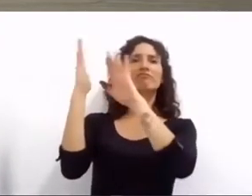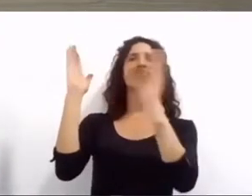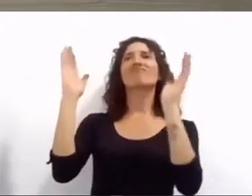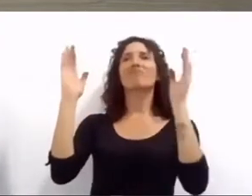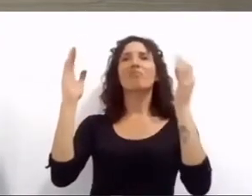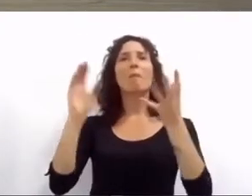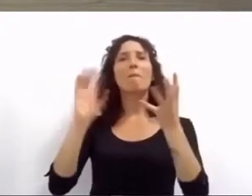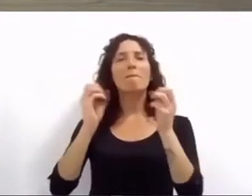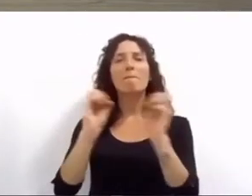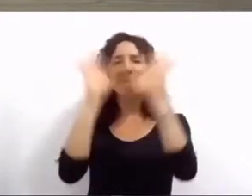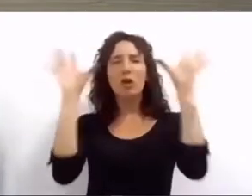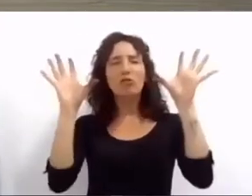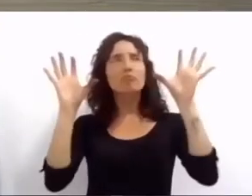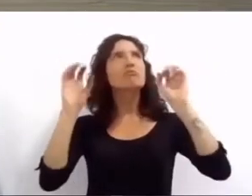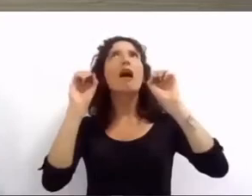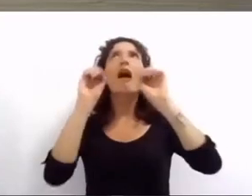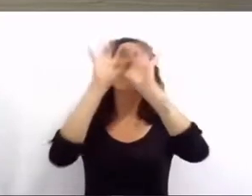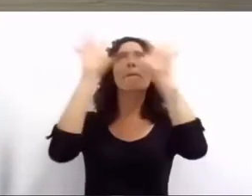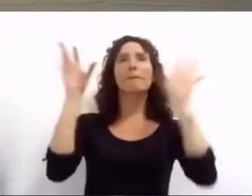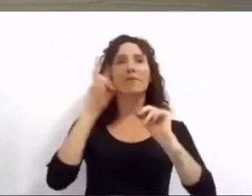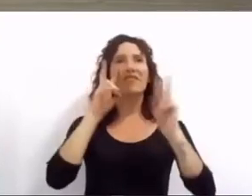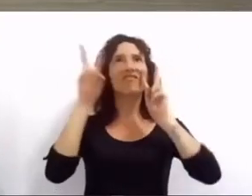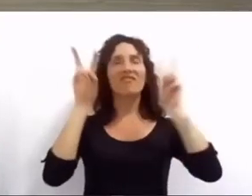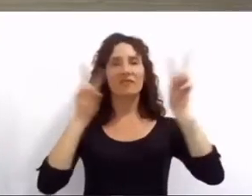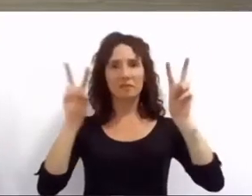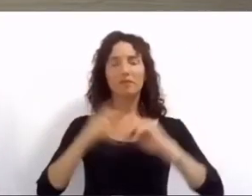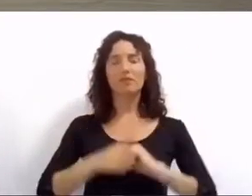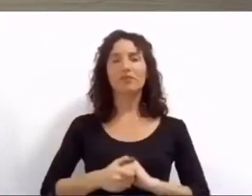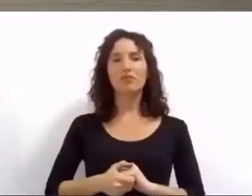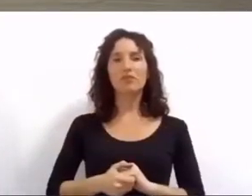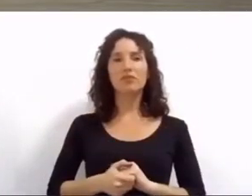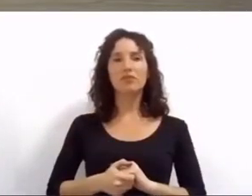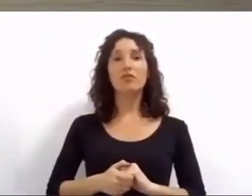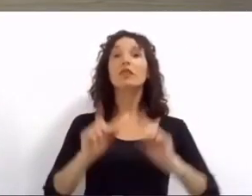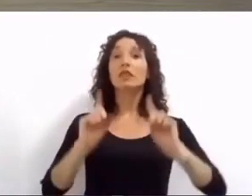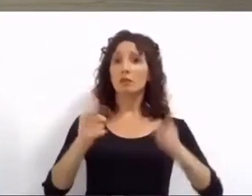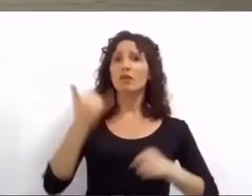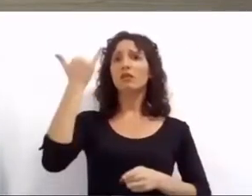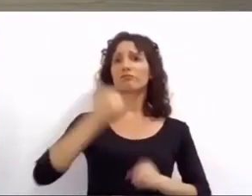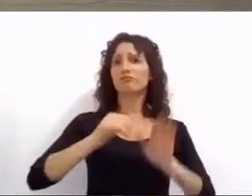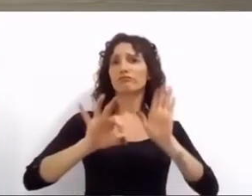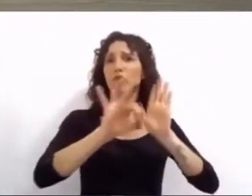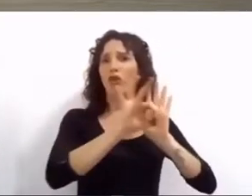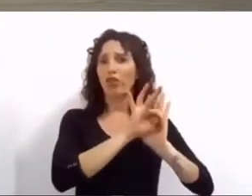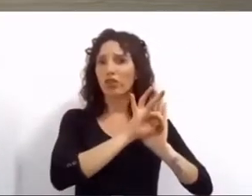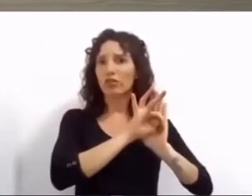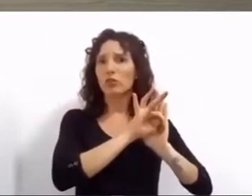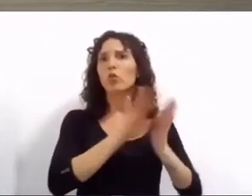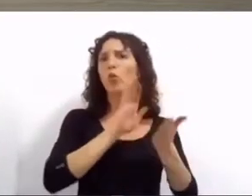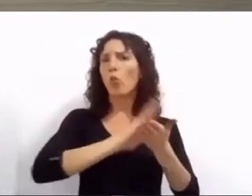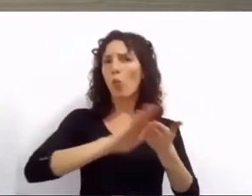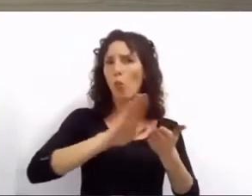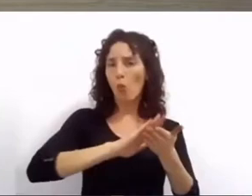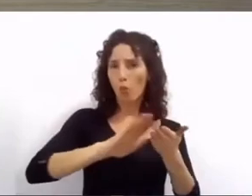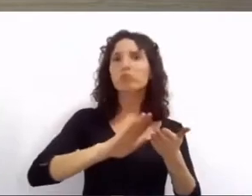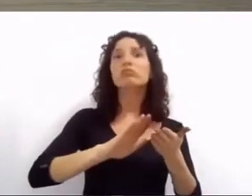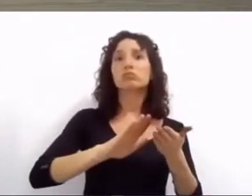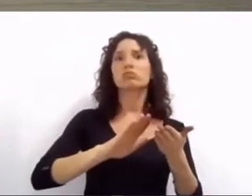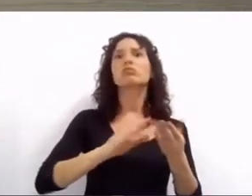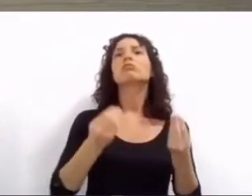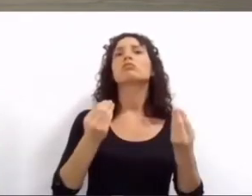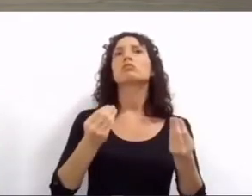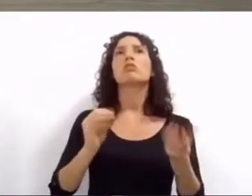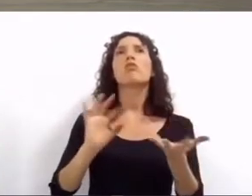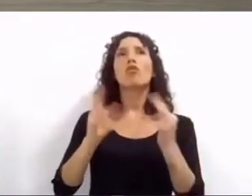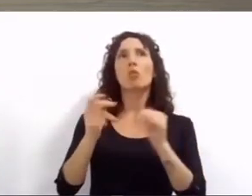con más de 38.000 intervenciones. Y les vamos a presentar una ordenanza para que nos autoricen a realizar estos trabajos